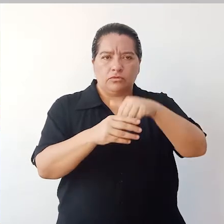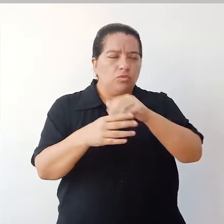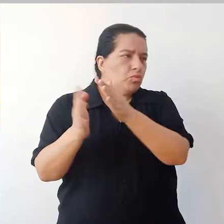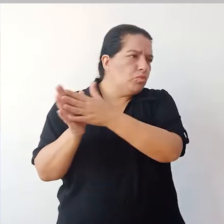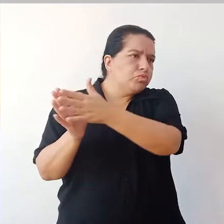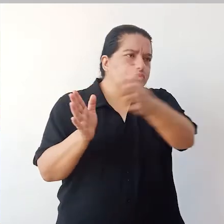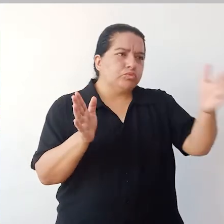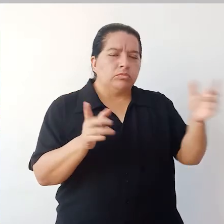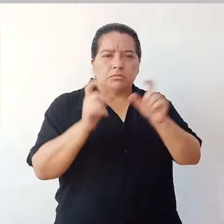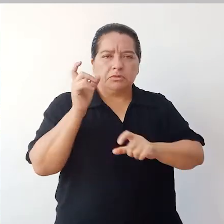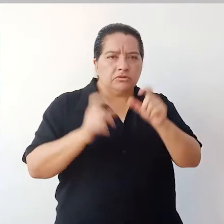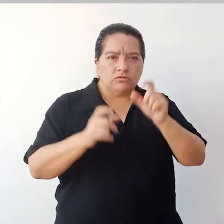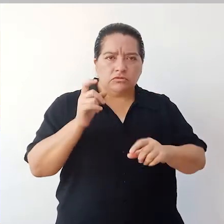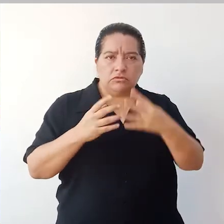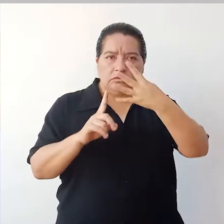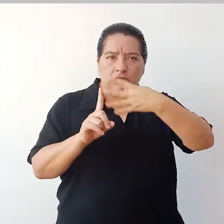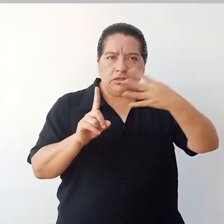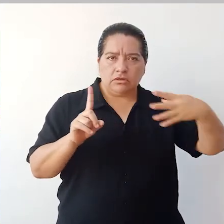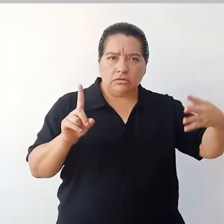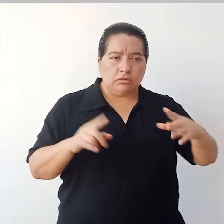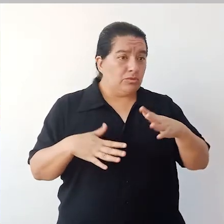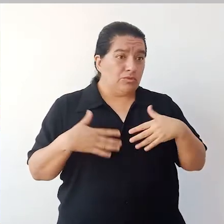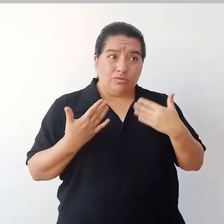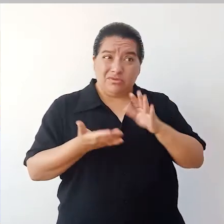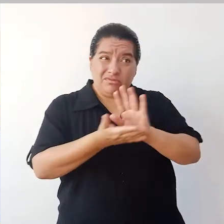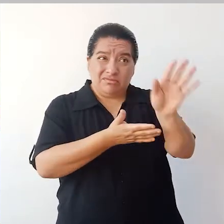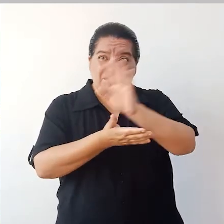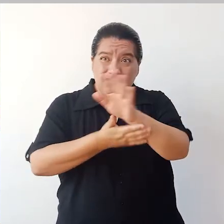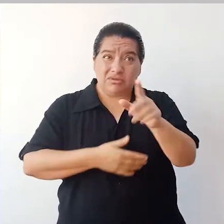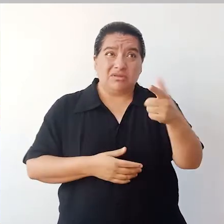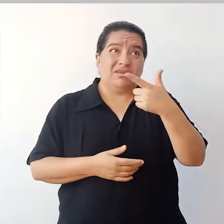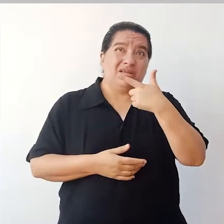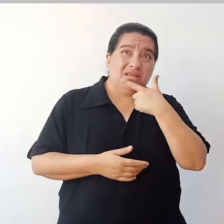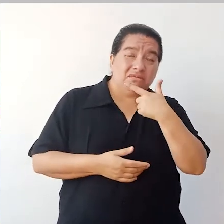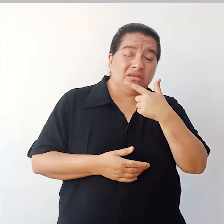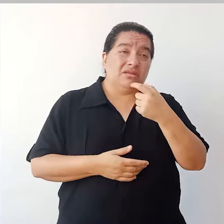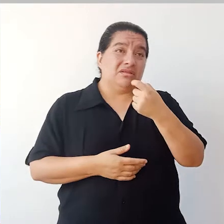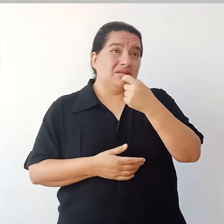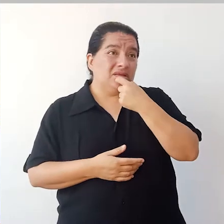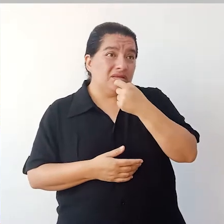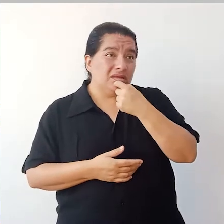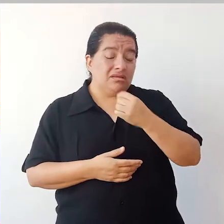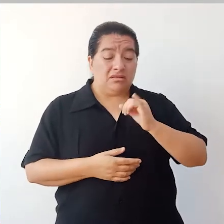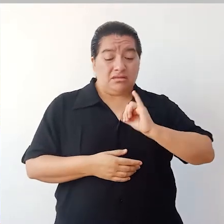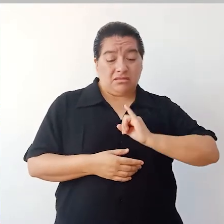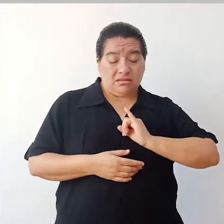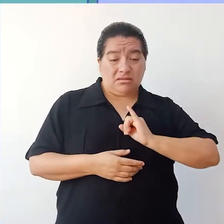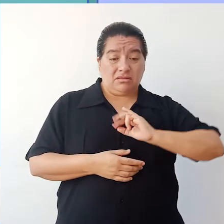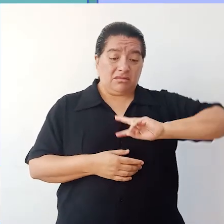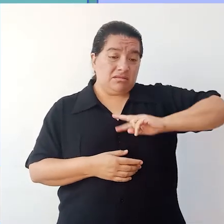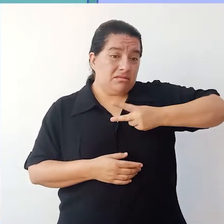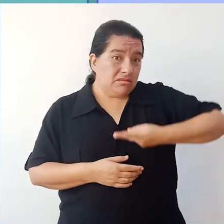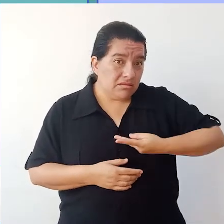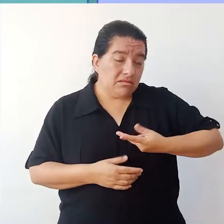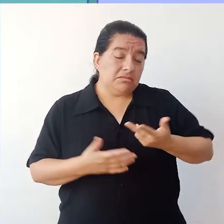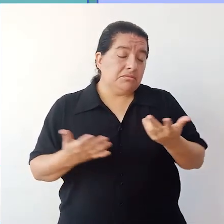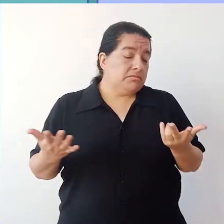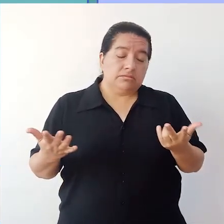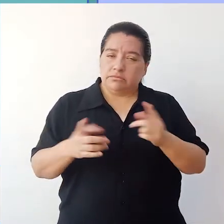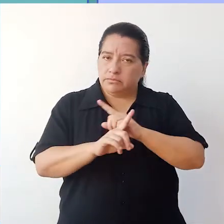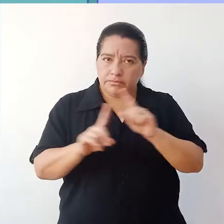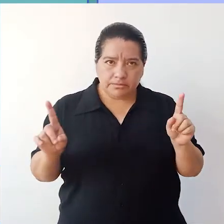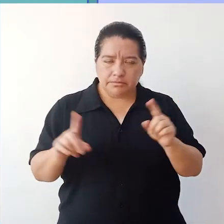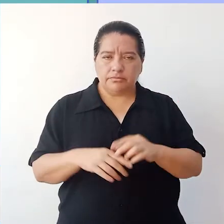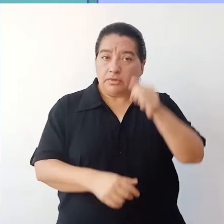puede ser discriminado por su orientación sexual, identidad y o expresión de género. Recuerda que la